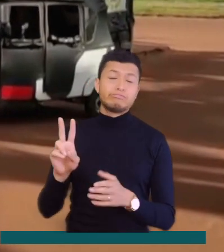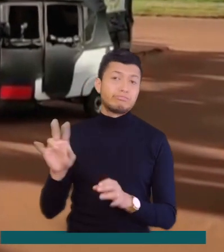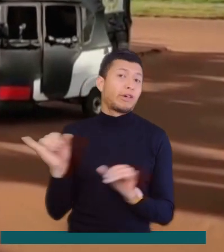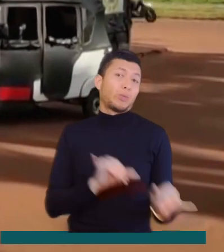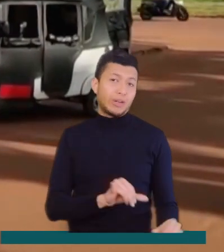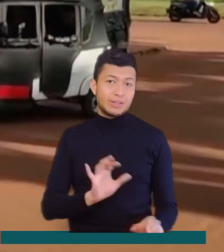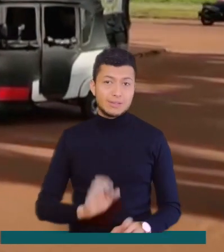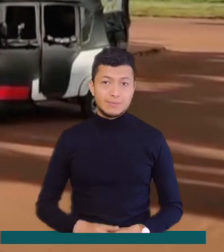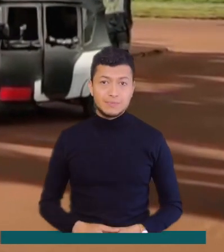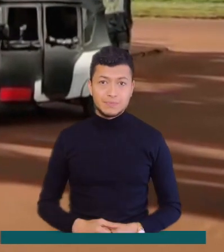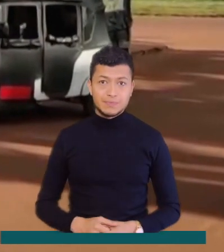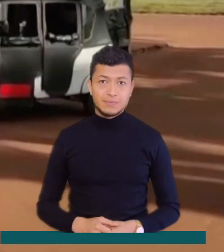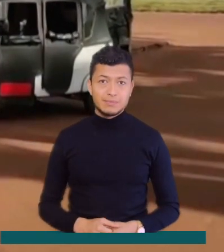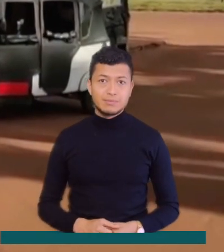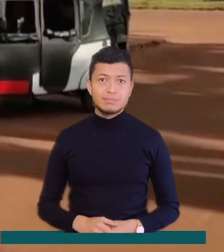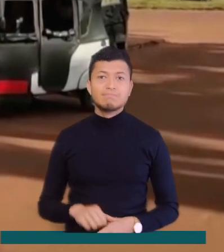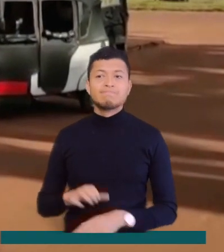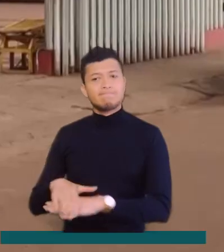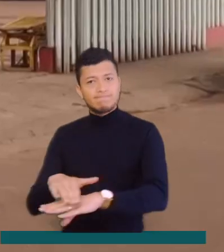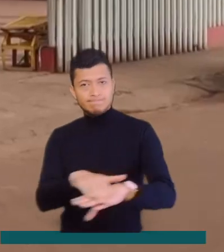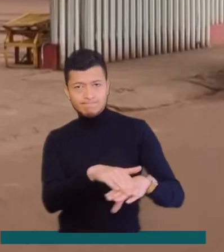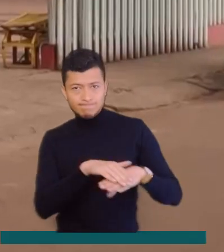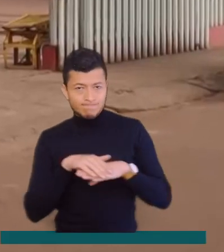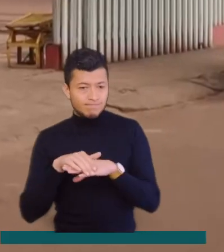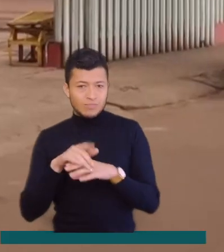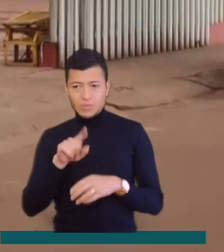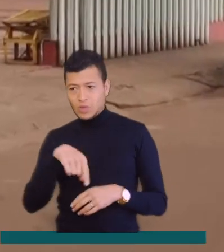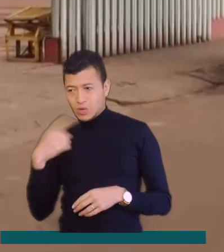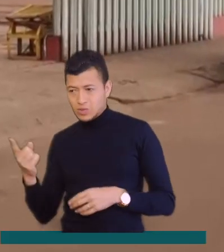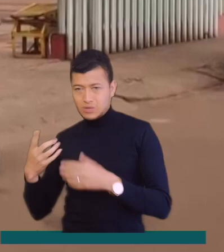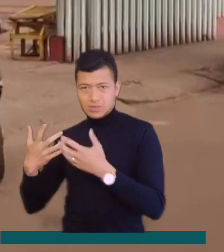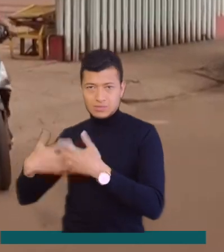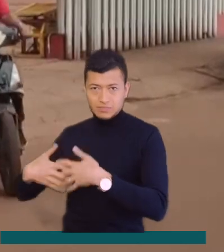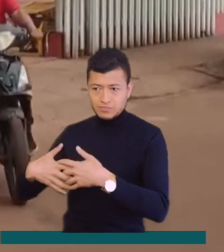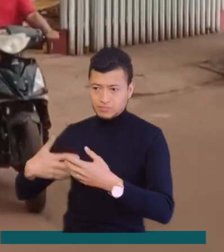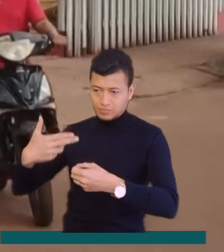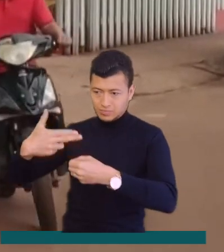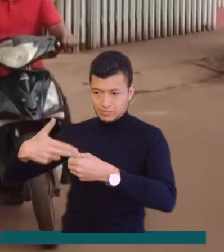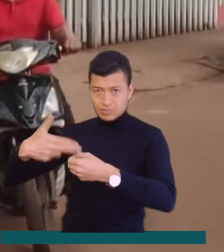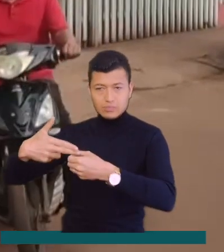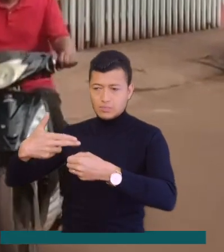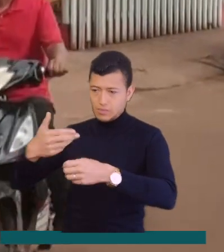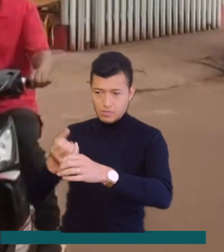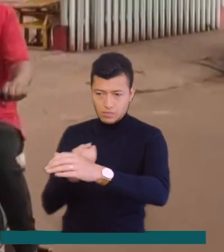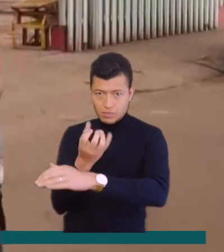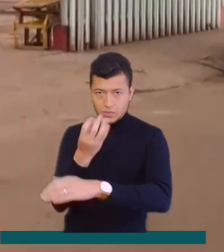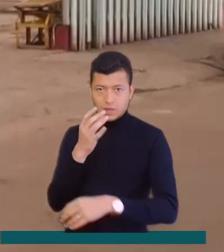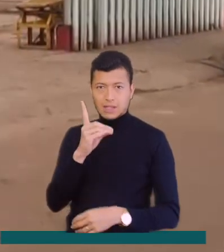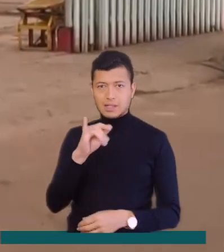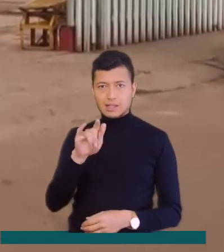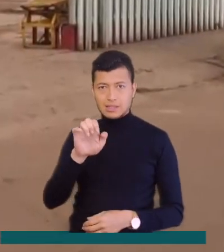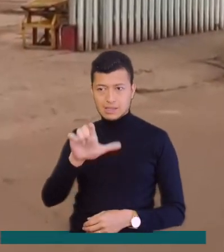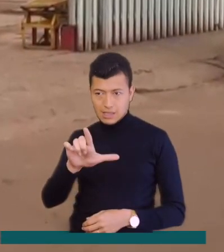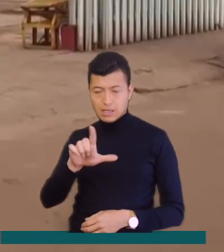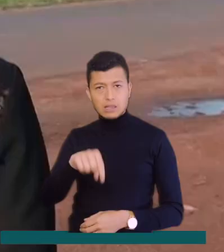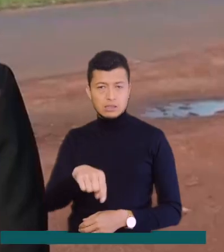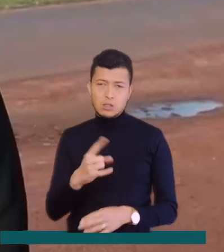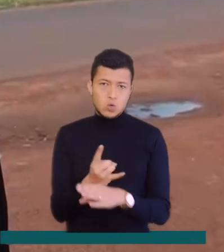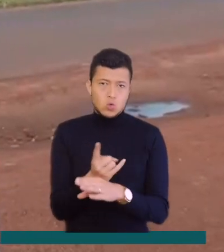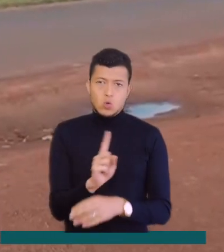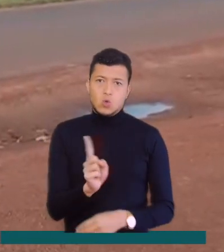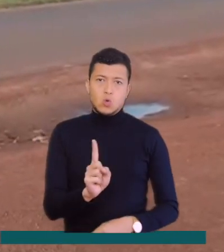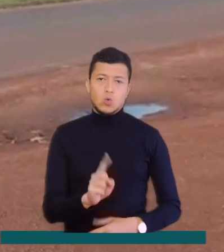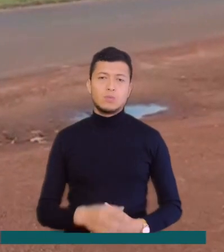gobierno indican que los derivados de la CPM, como el diésel, que es empleado por los vehículos de carga y pasajeros, no se tocará.